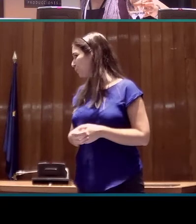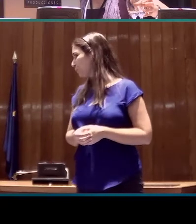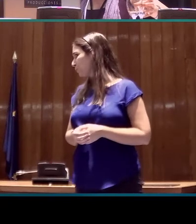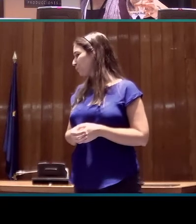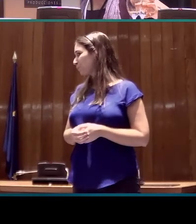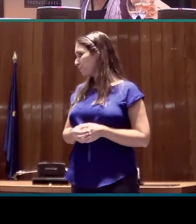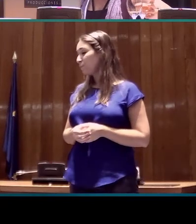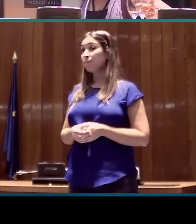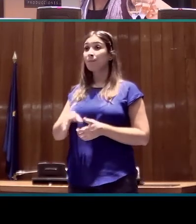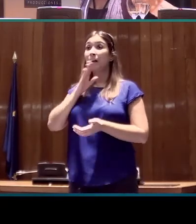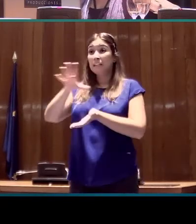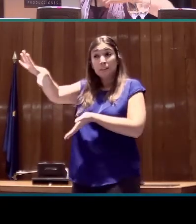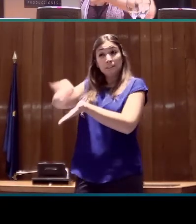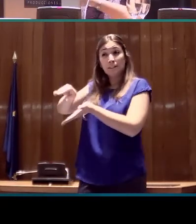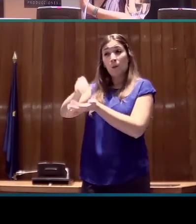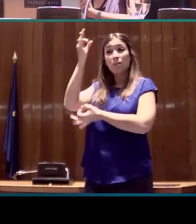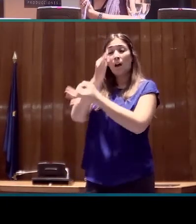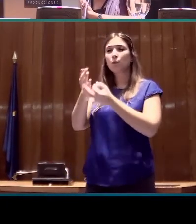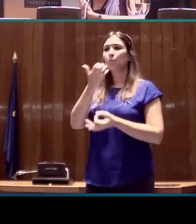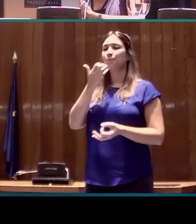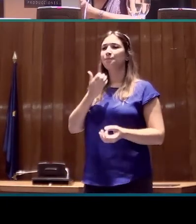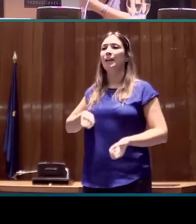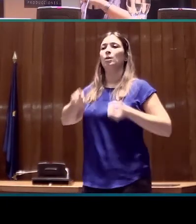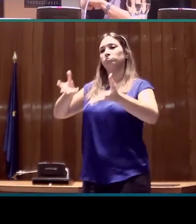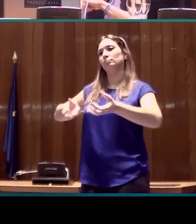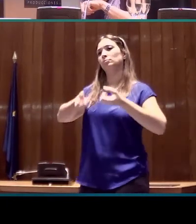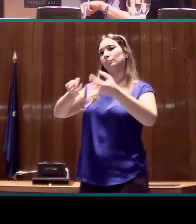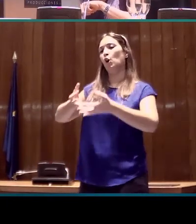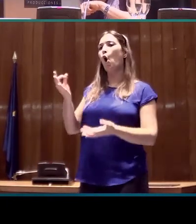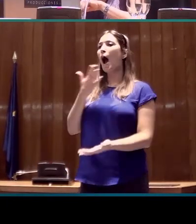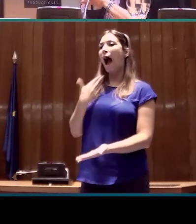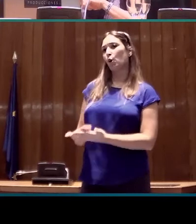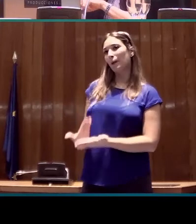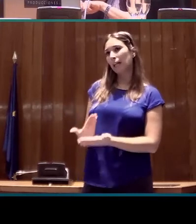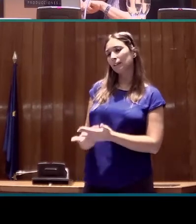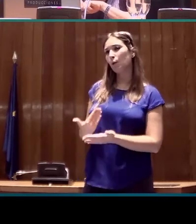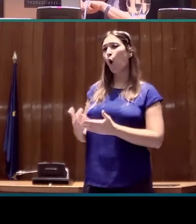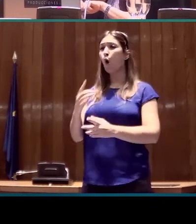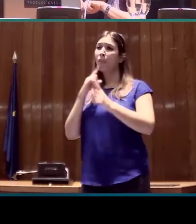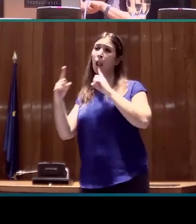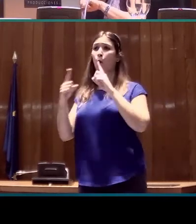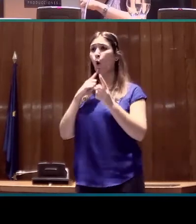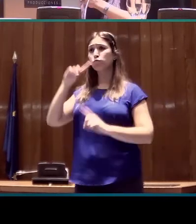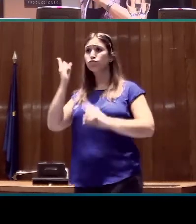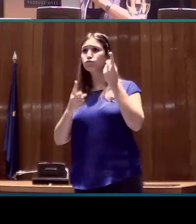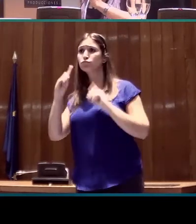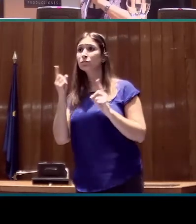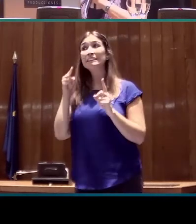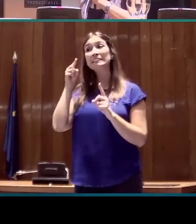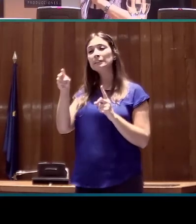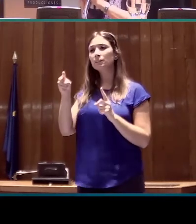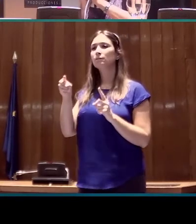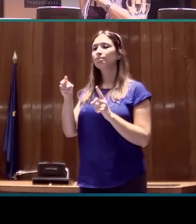Estos datos van a incluir discurso narrativo, argumentativo y diálogo y van a ser